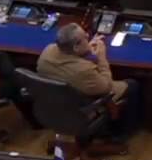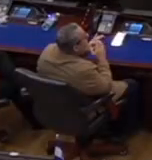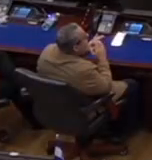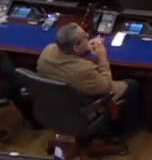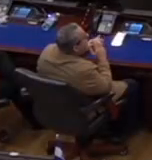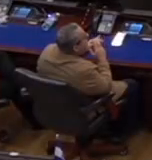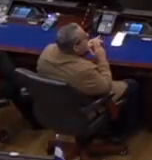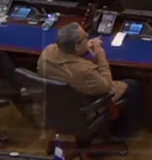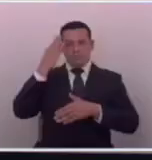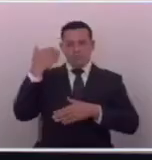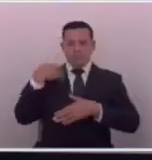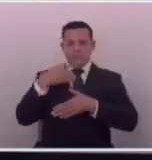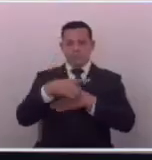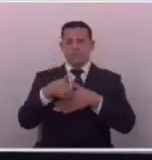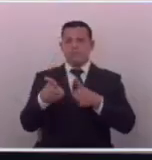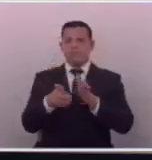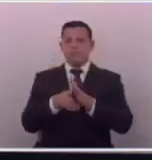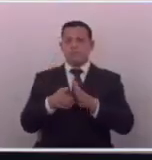gracias diputada